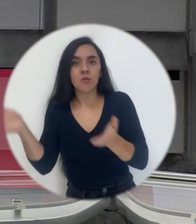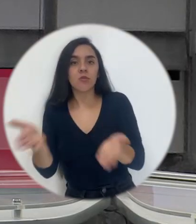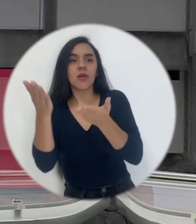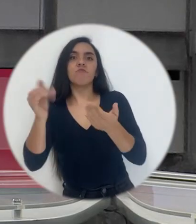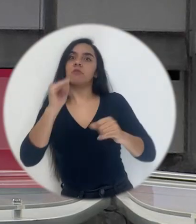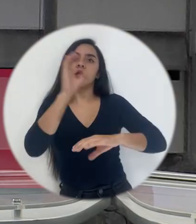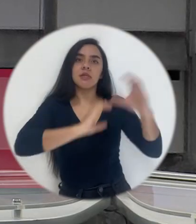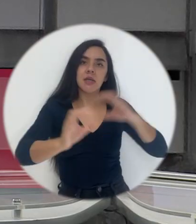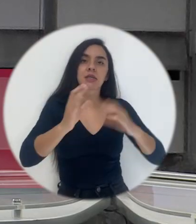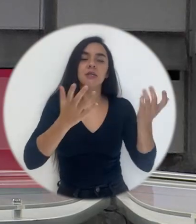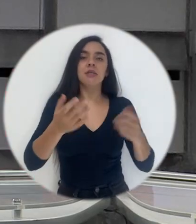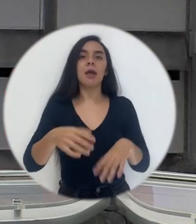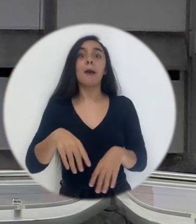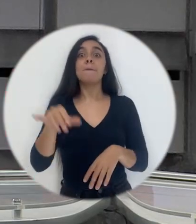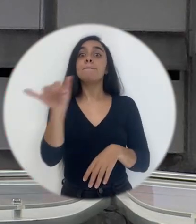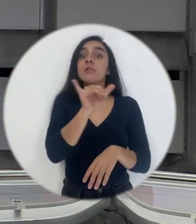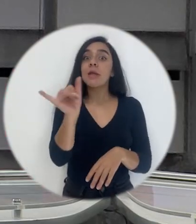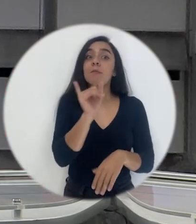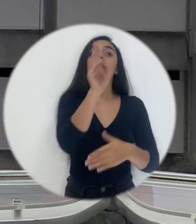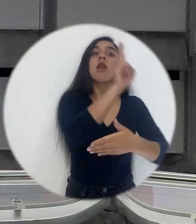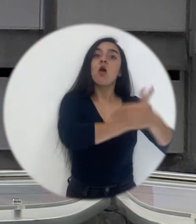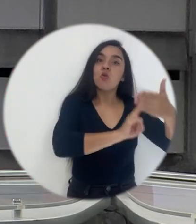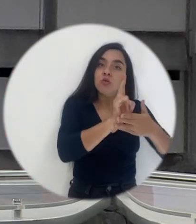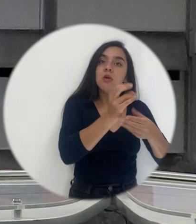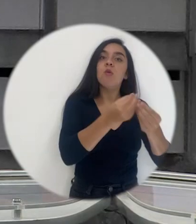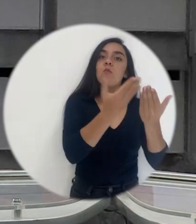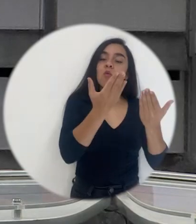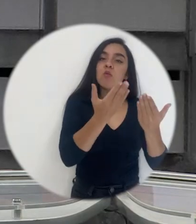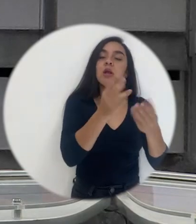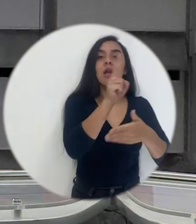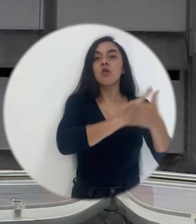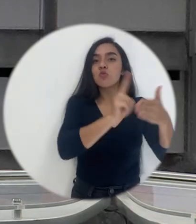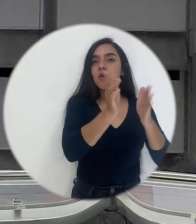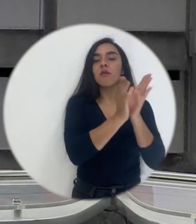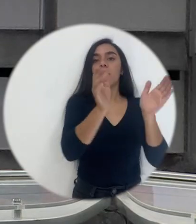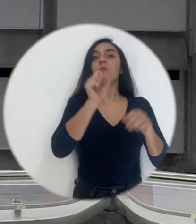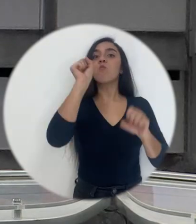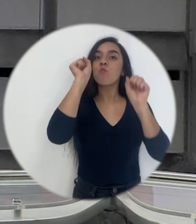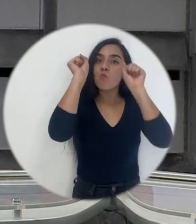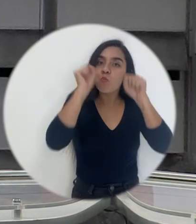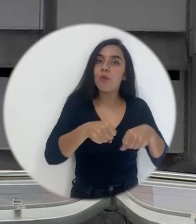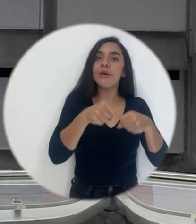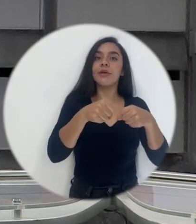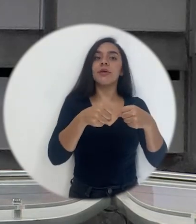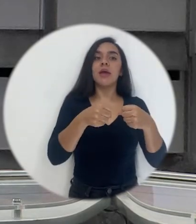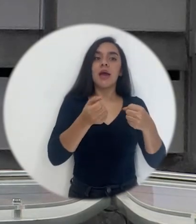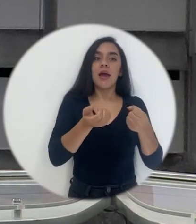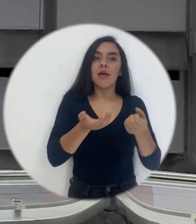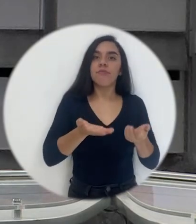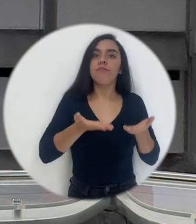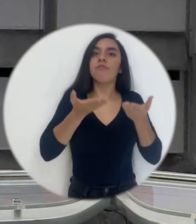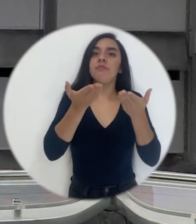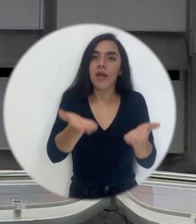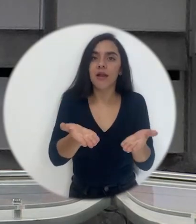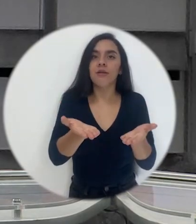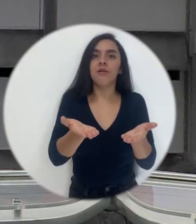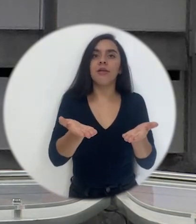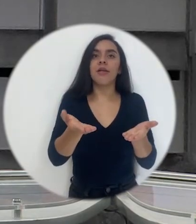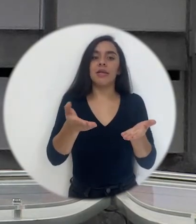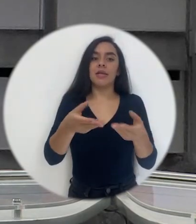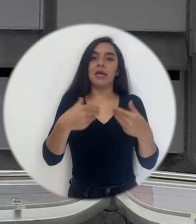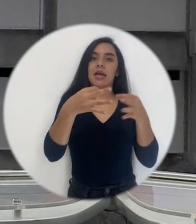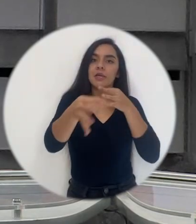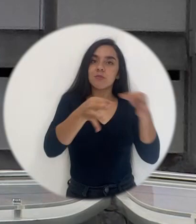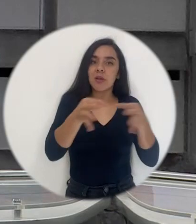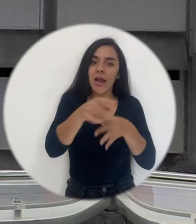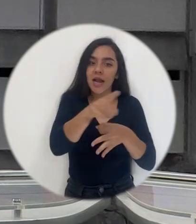de ciencias sino las universidades también pueden hacer su aporte cuando reciben a esos estudiantes es decirles